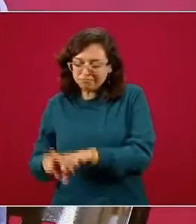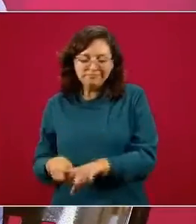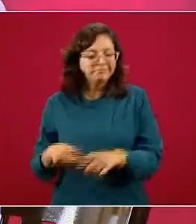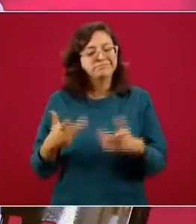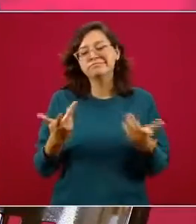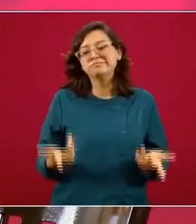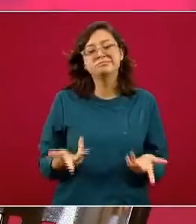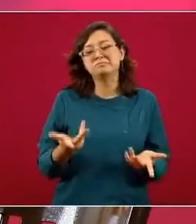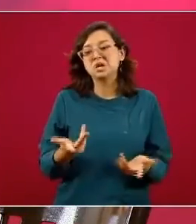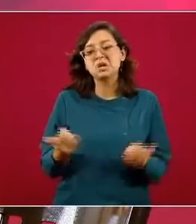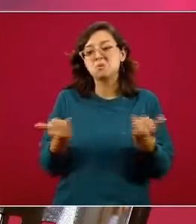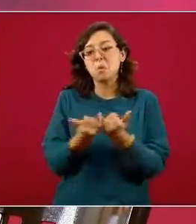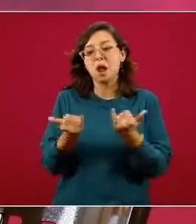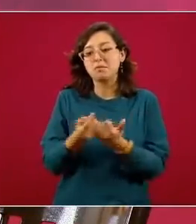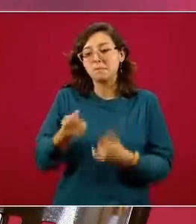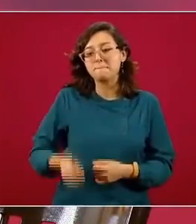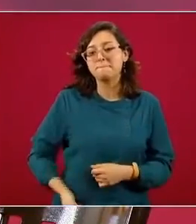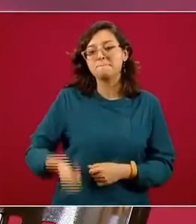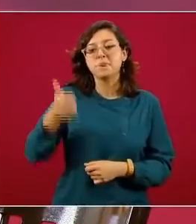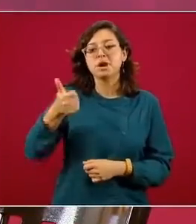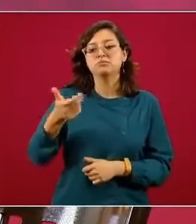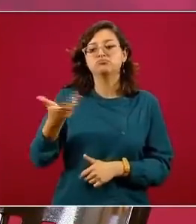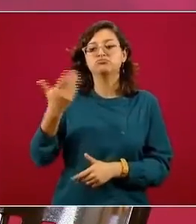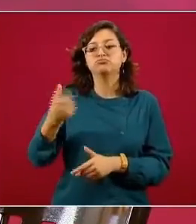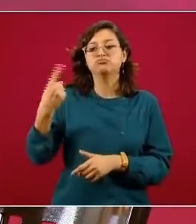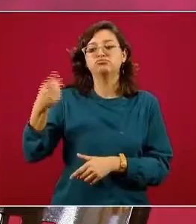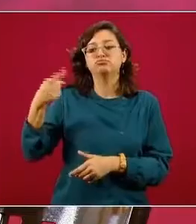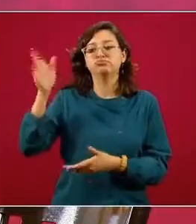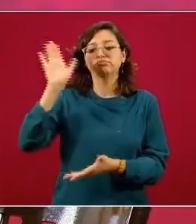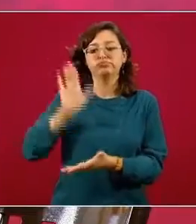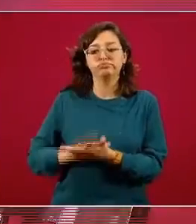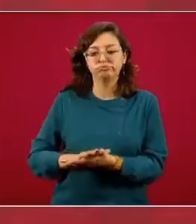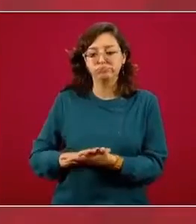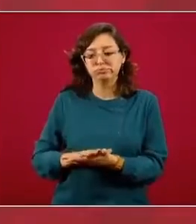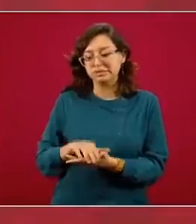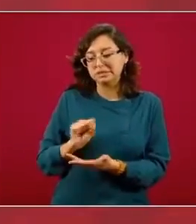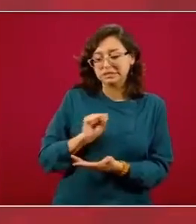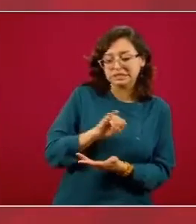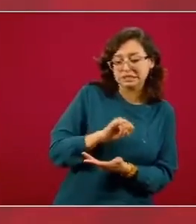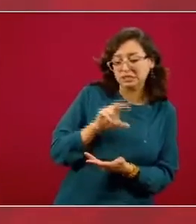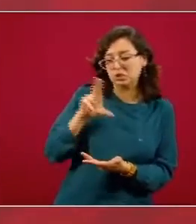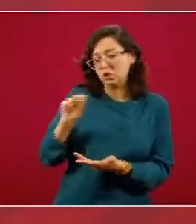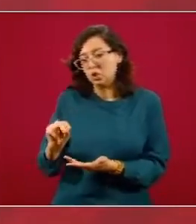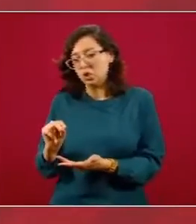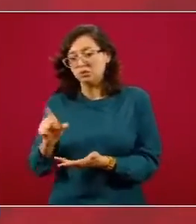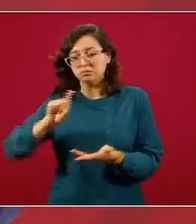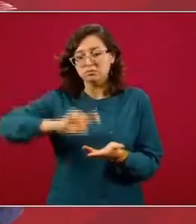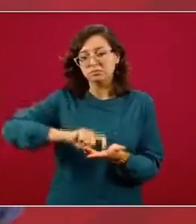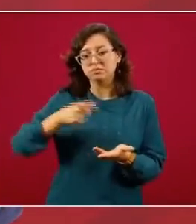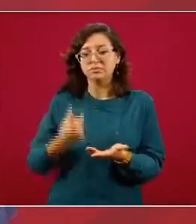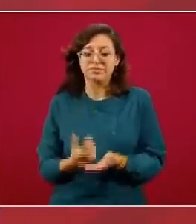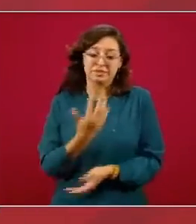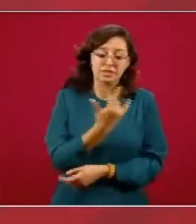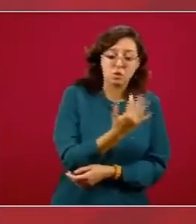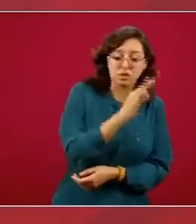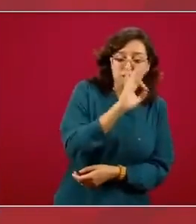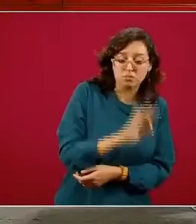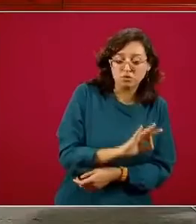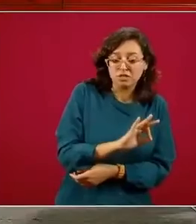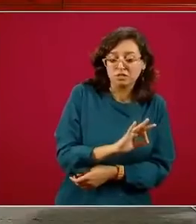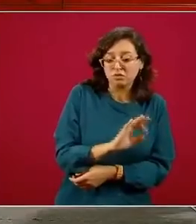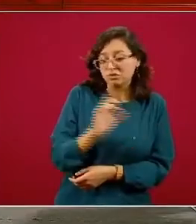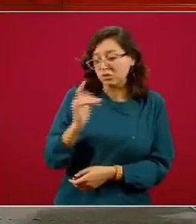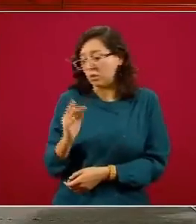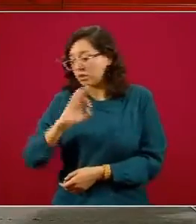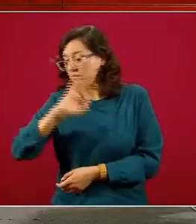es casi como hacer un volado al aire y que el resultado dependa de si salió una cara o la otra así de inciertas son